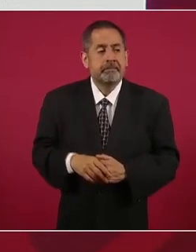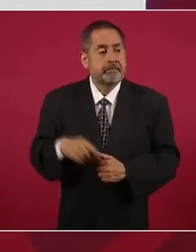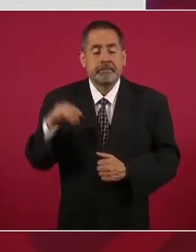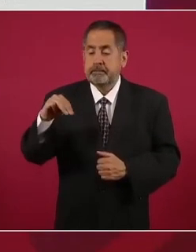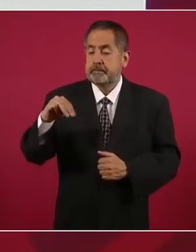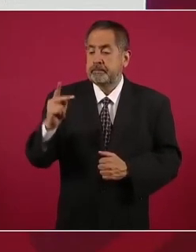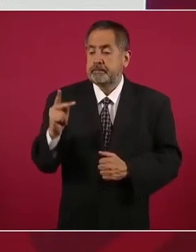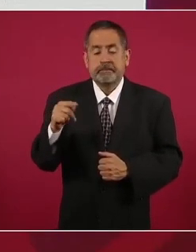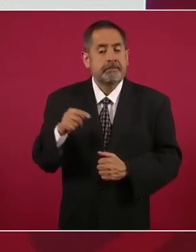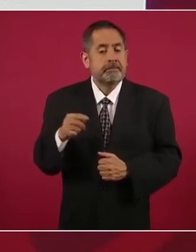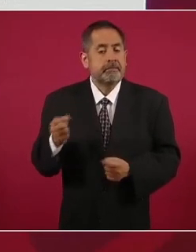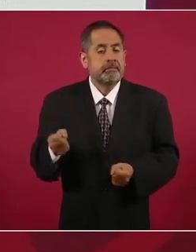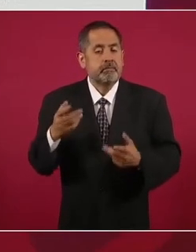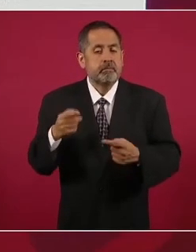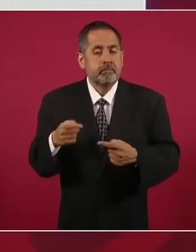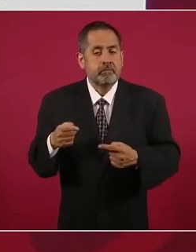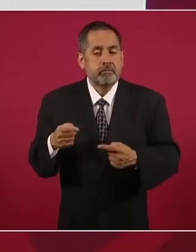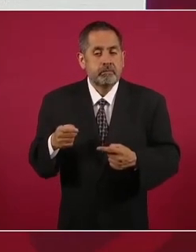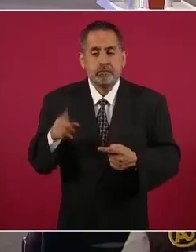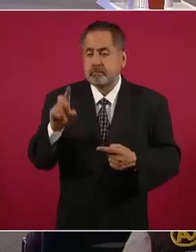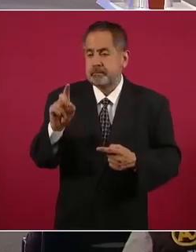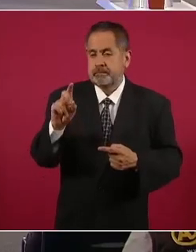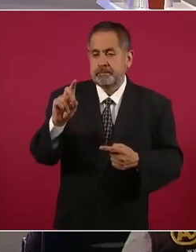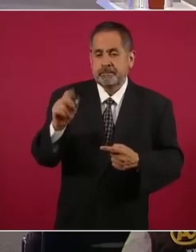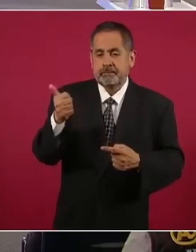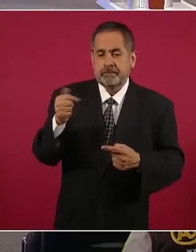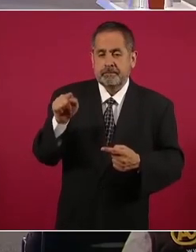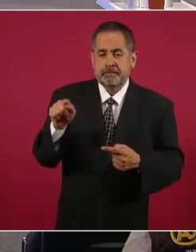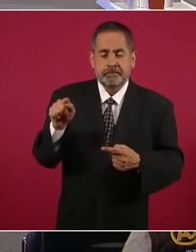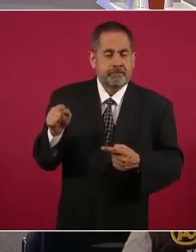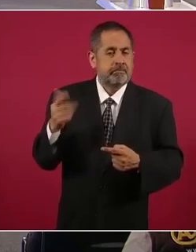ministerio público, 36,